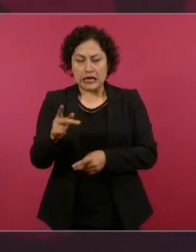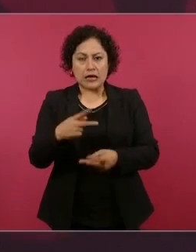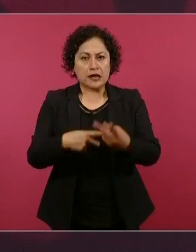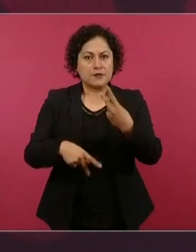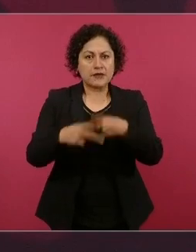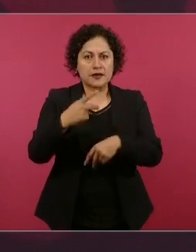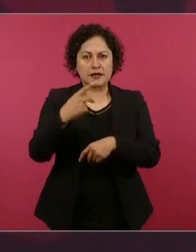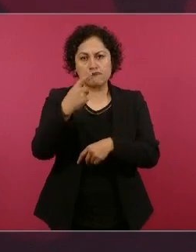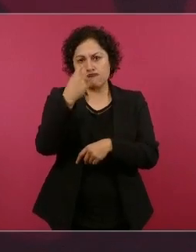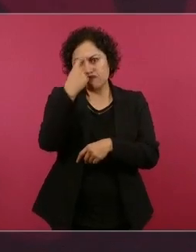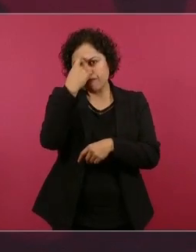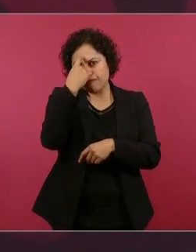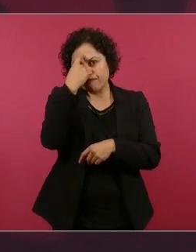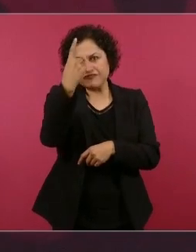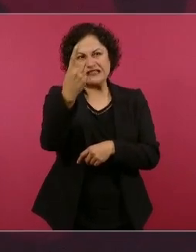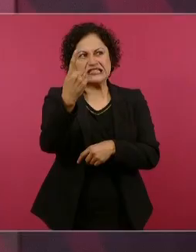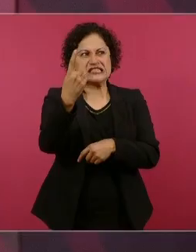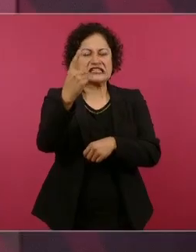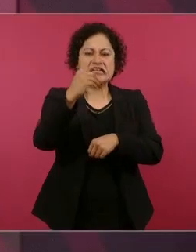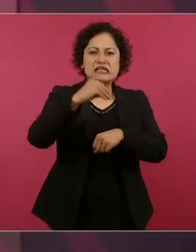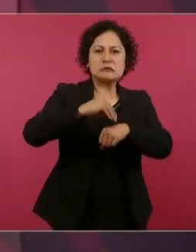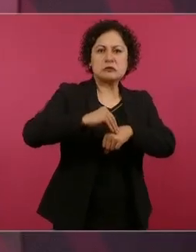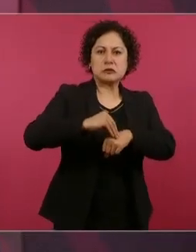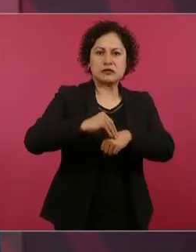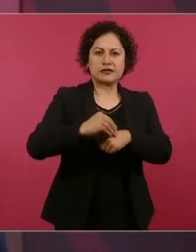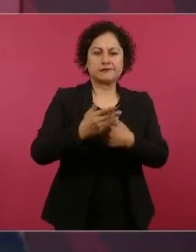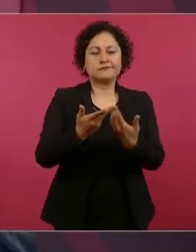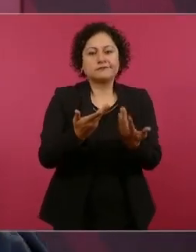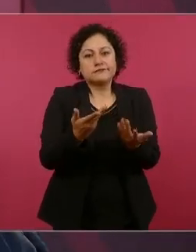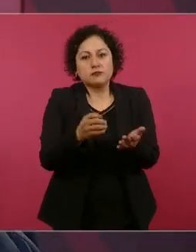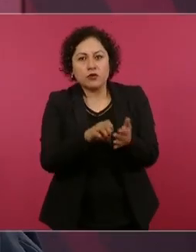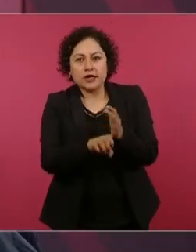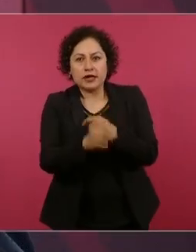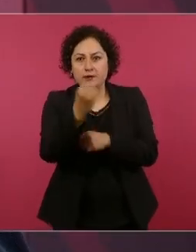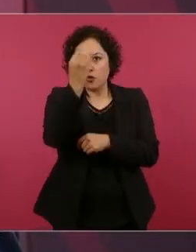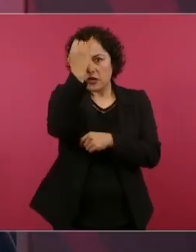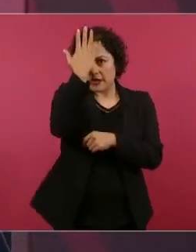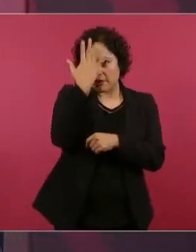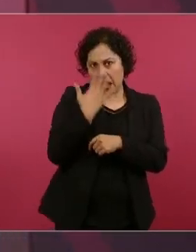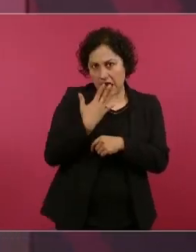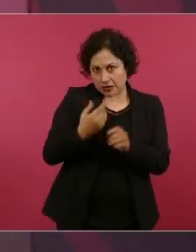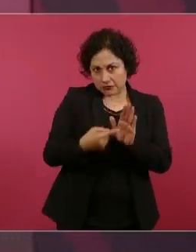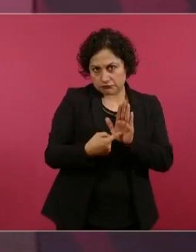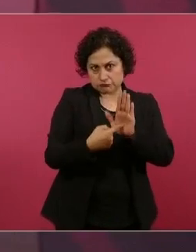audio de una persona